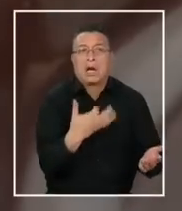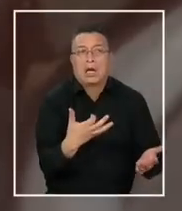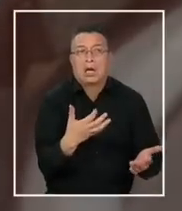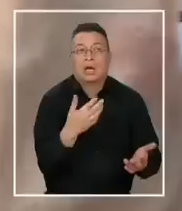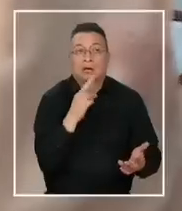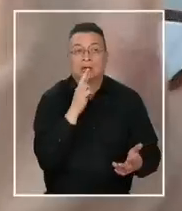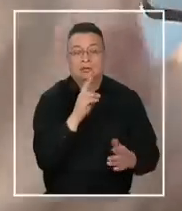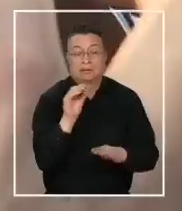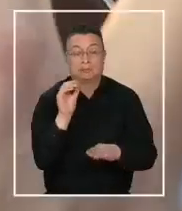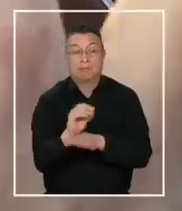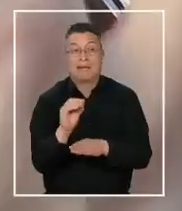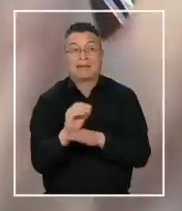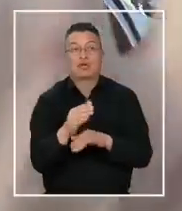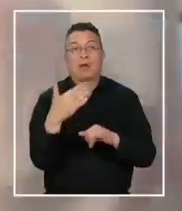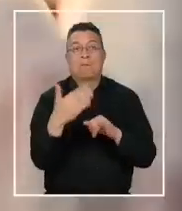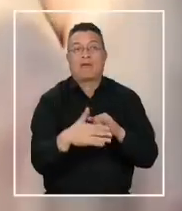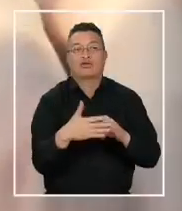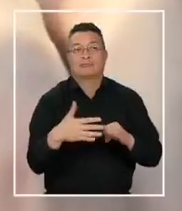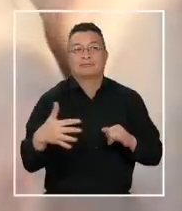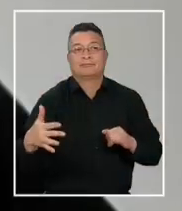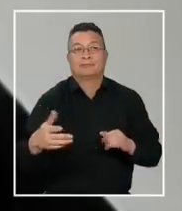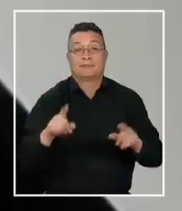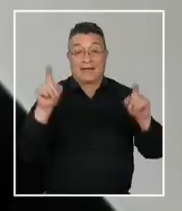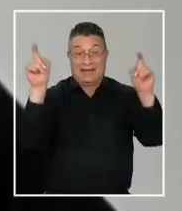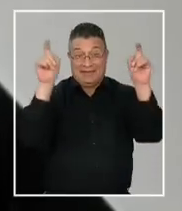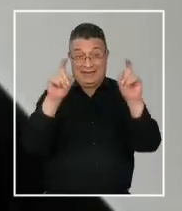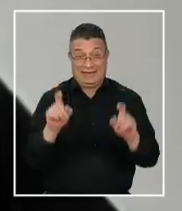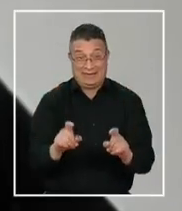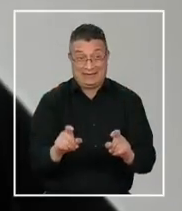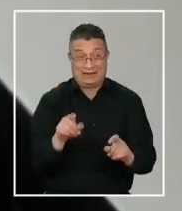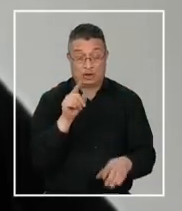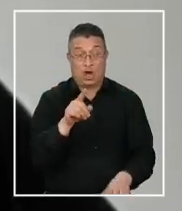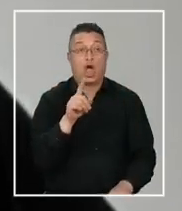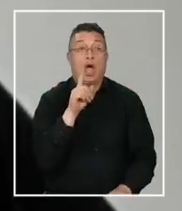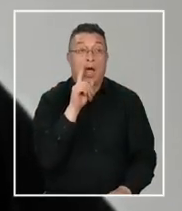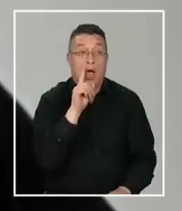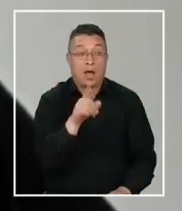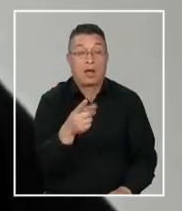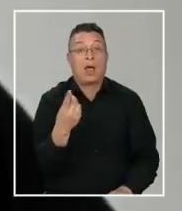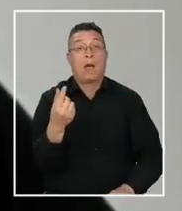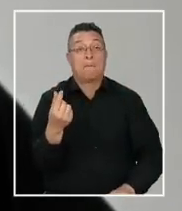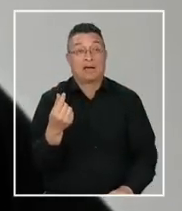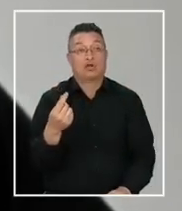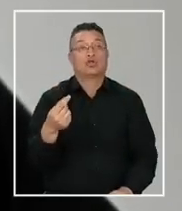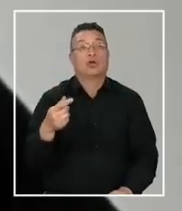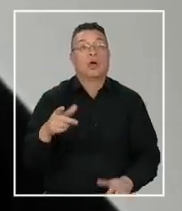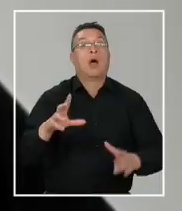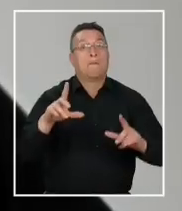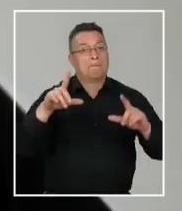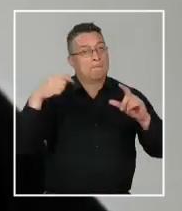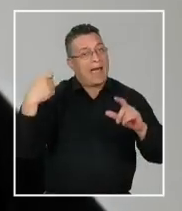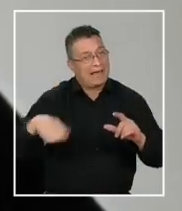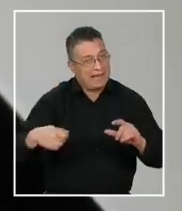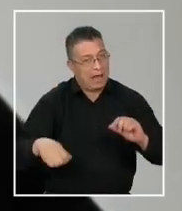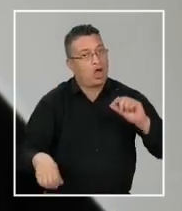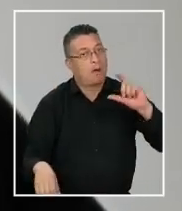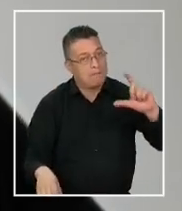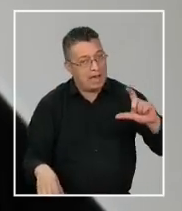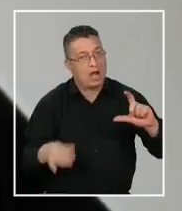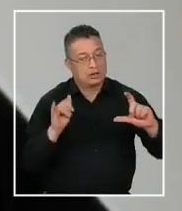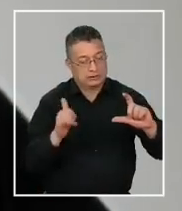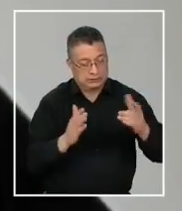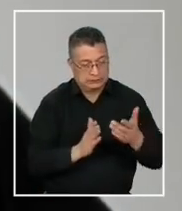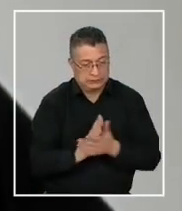respuesta está en la mantención de largo plazo. El eléctrico que tiene generalmente un precio menos atractivo de